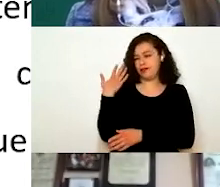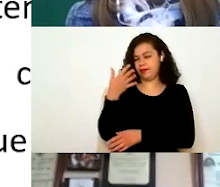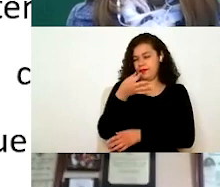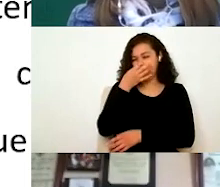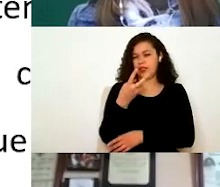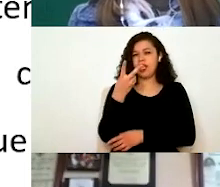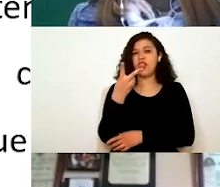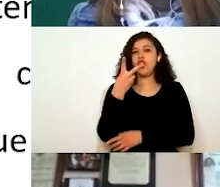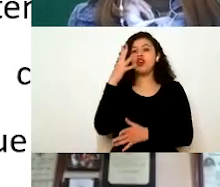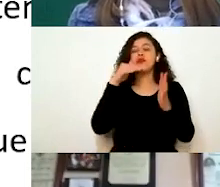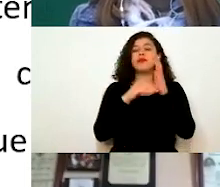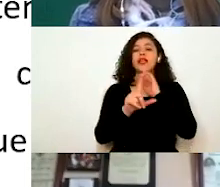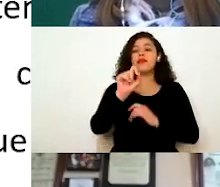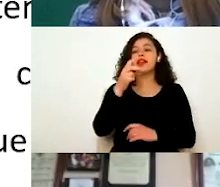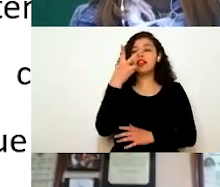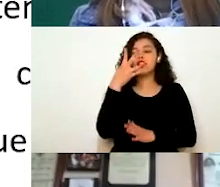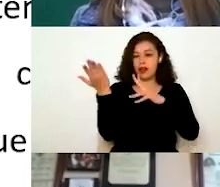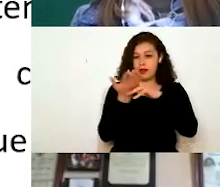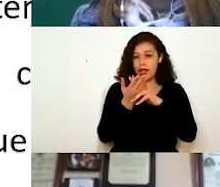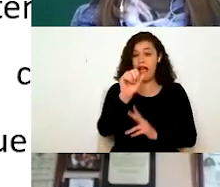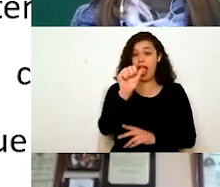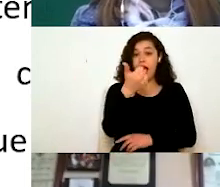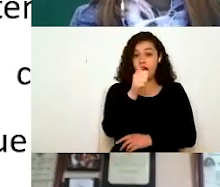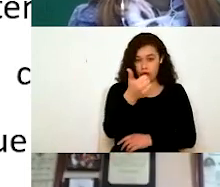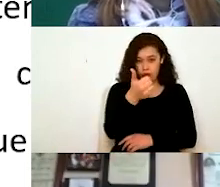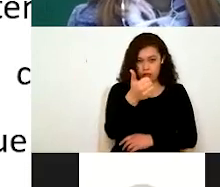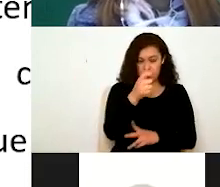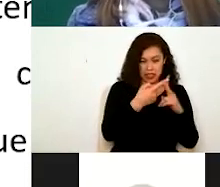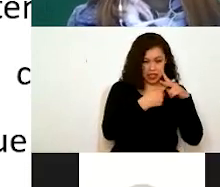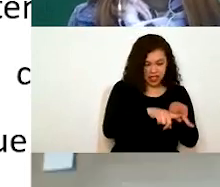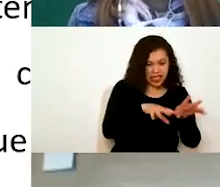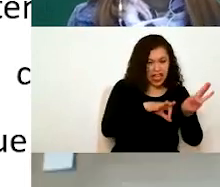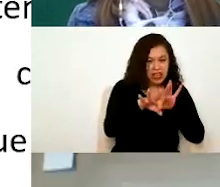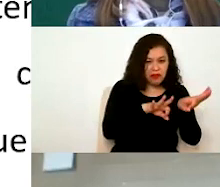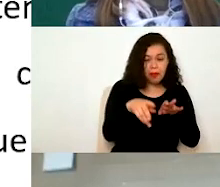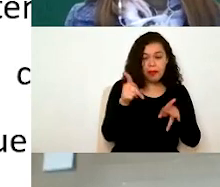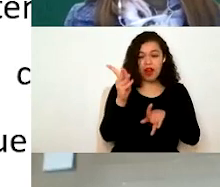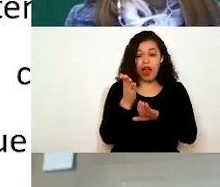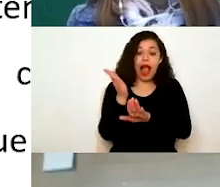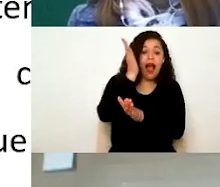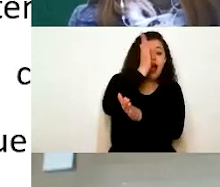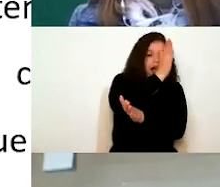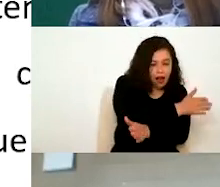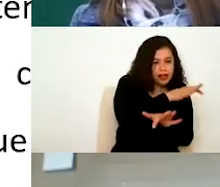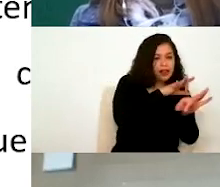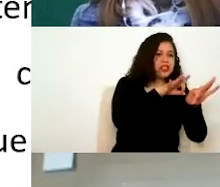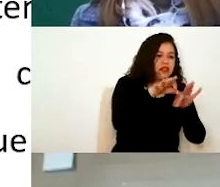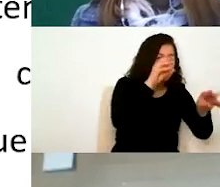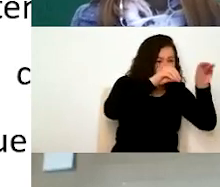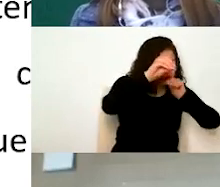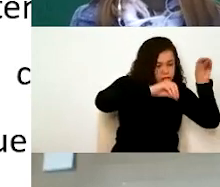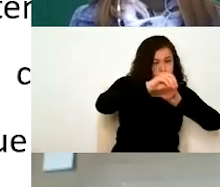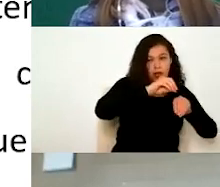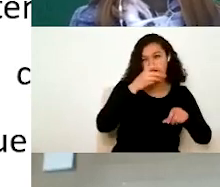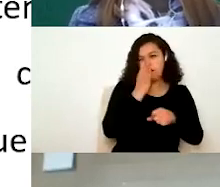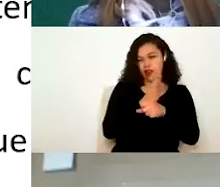año, se inicia. En agosto inicia operaciones, pero bueno, tuvo un trabajo previo que ahorita vamos a platicarles un poquito, pero